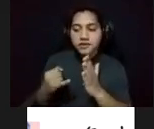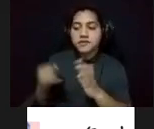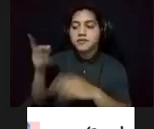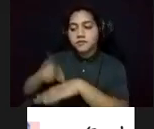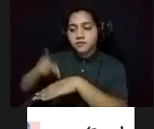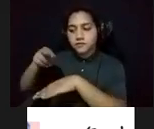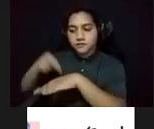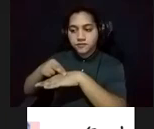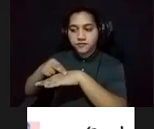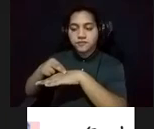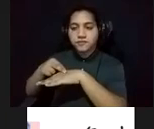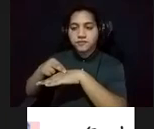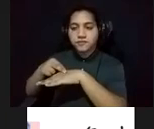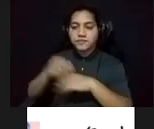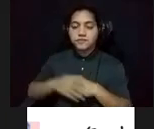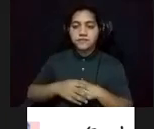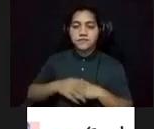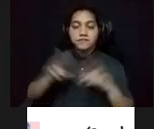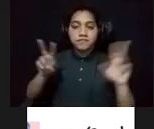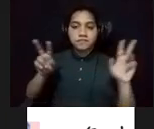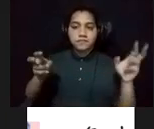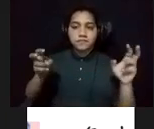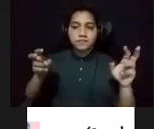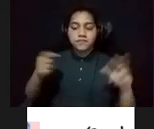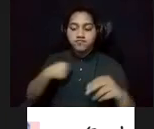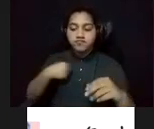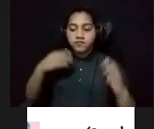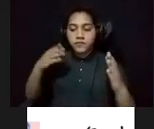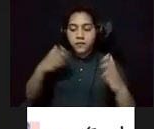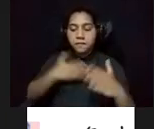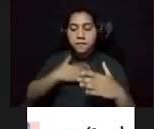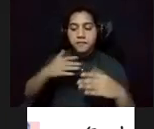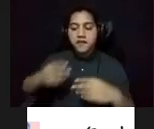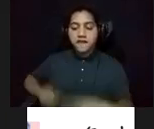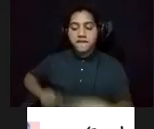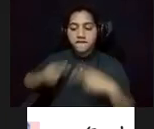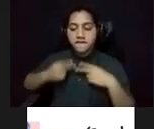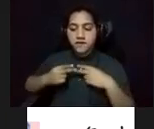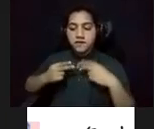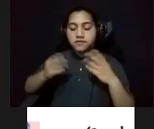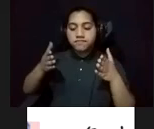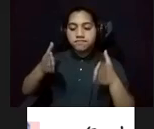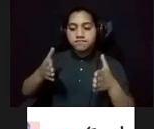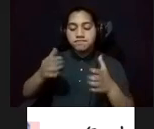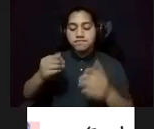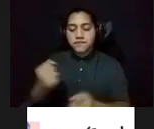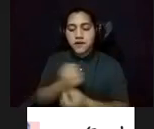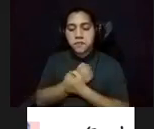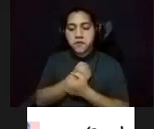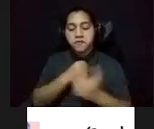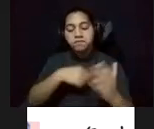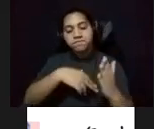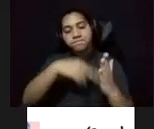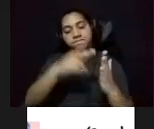Abro la cita. He dedicado mi vida a plasmar este gran amor. No me